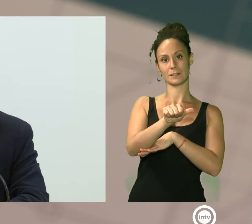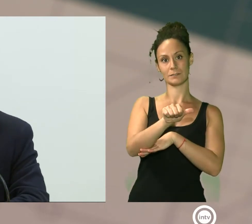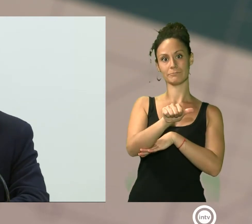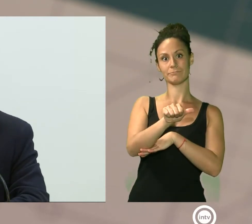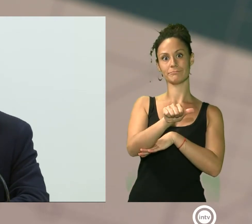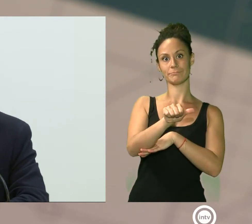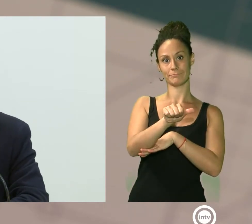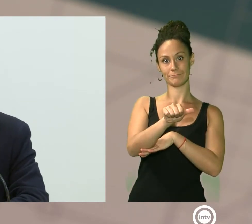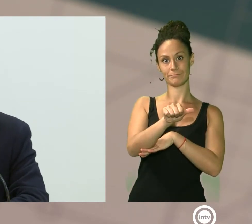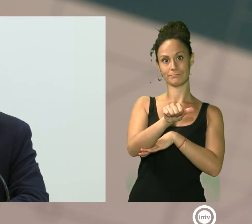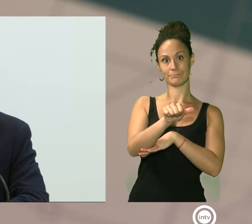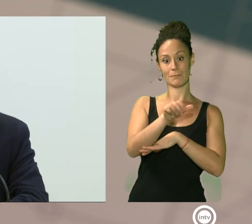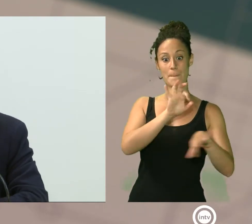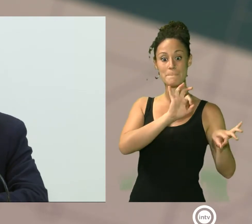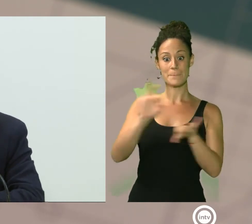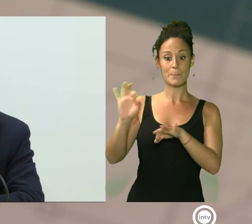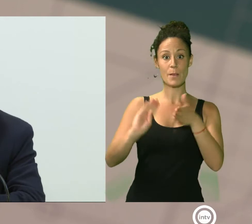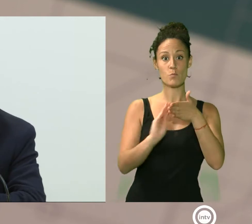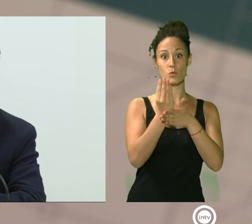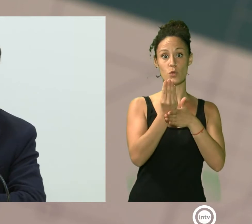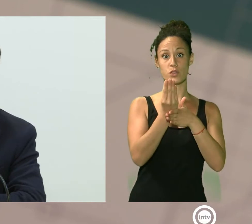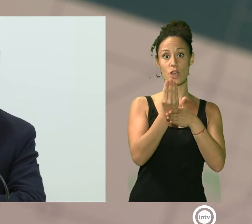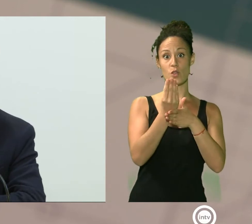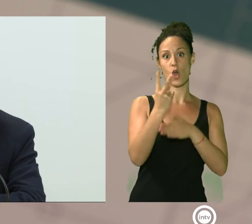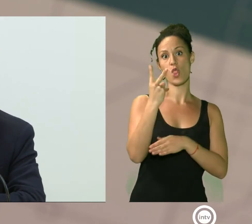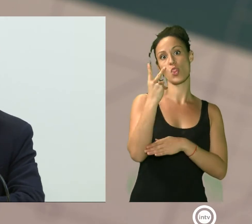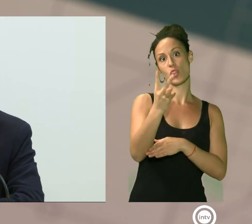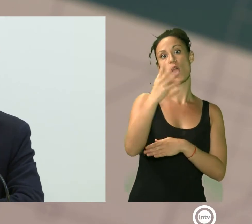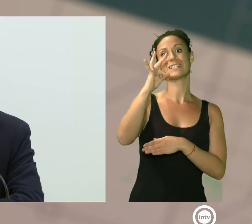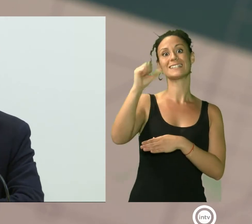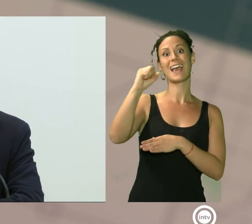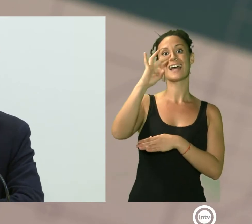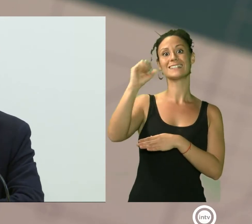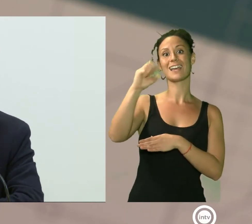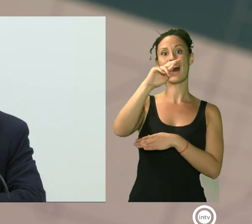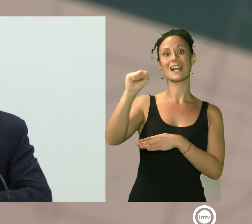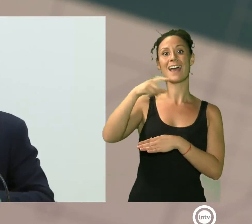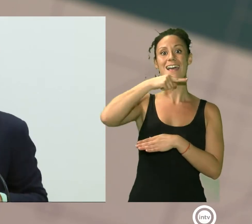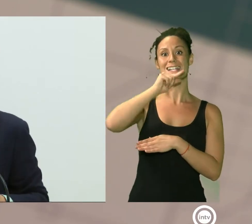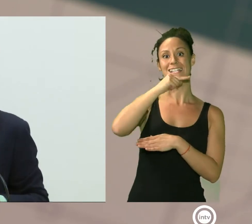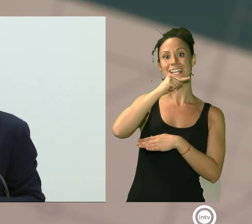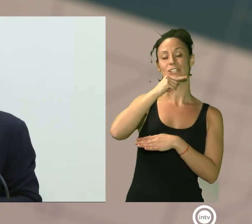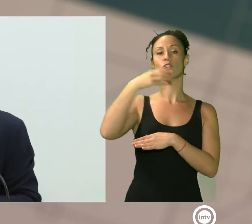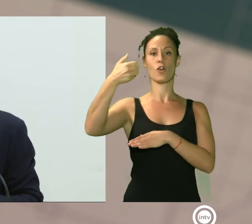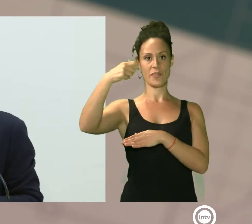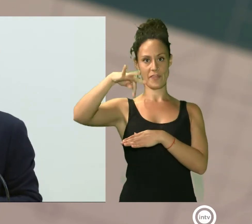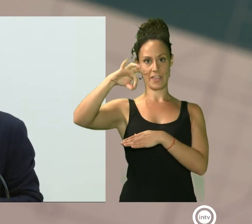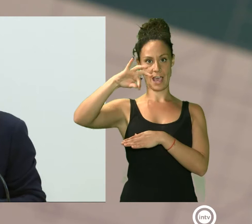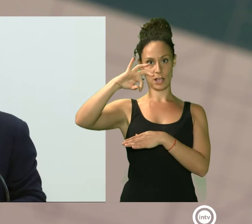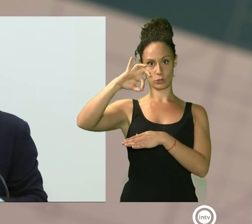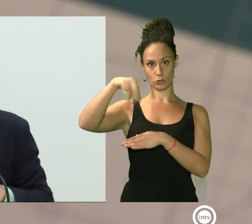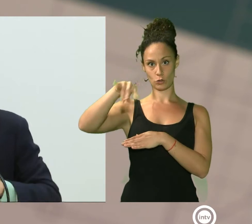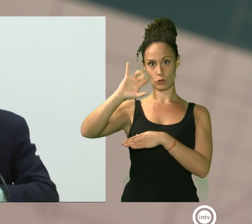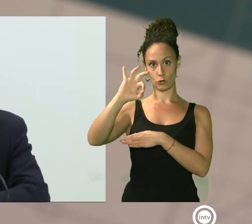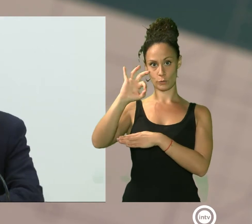que han producido, como he dicho, los dos tataranietos de Antonio de Torres. si seguimos la cronología,